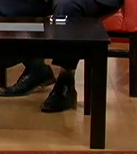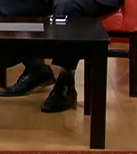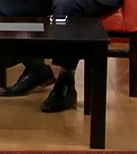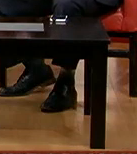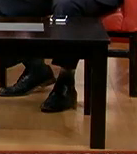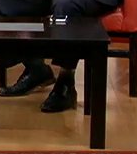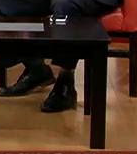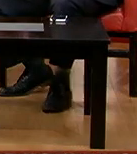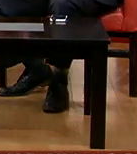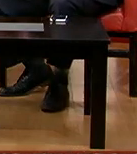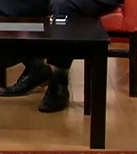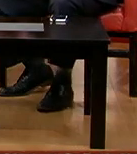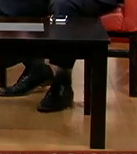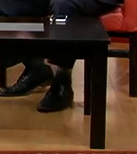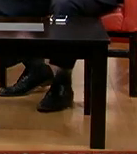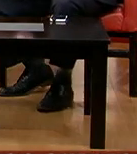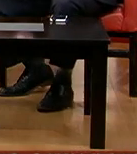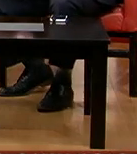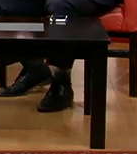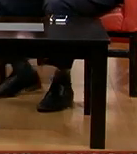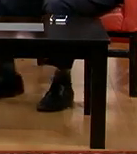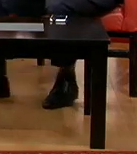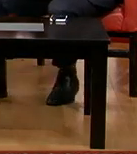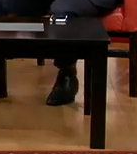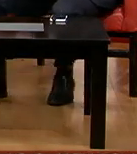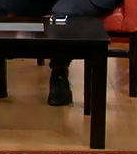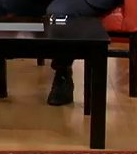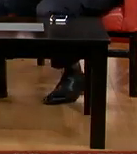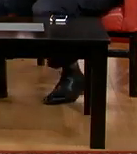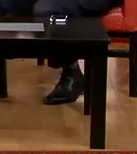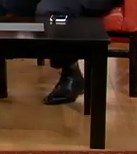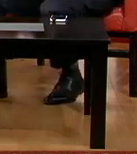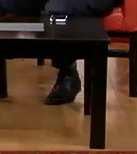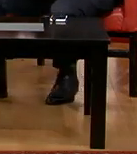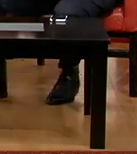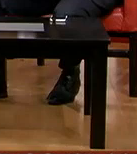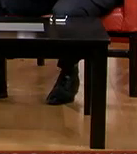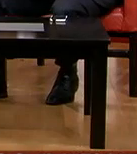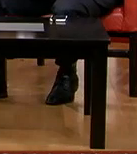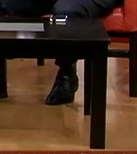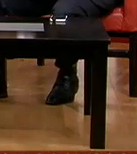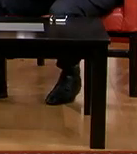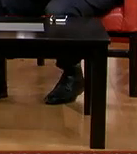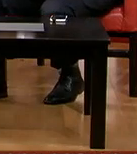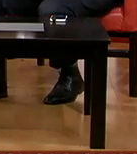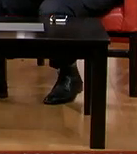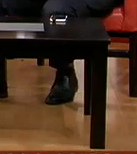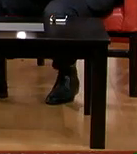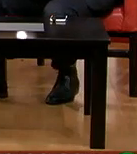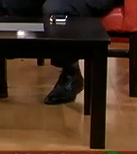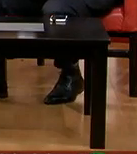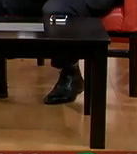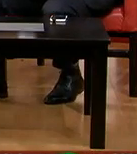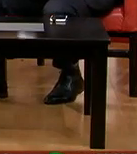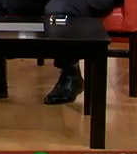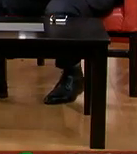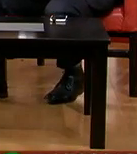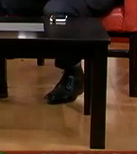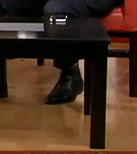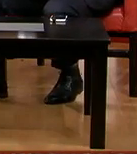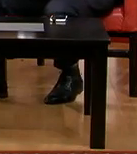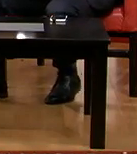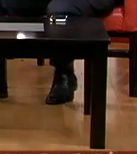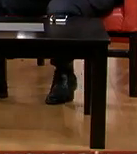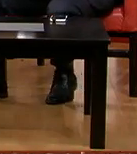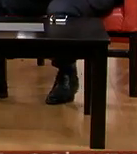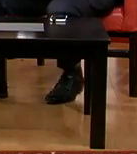lo que ha permitido tipejos porque así hay que decirlo como Donald Trump disputando la presidencia de Estados Unidos ese es el problema